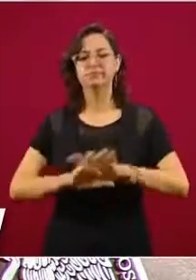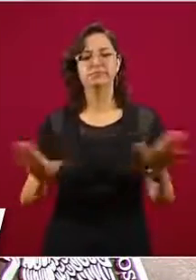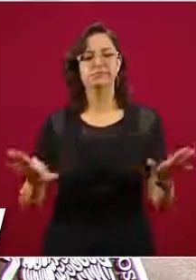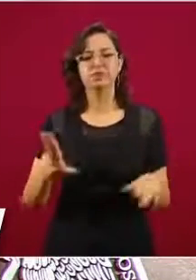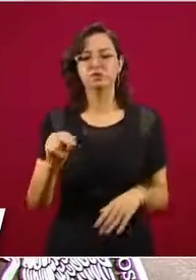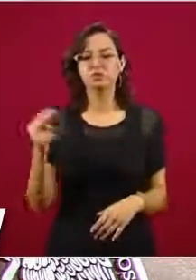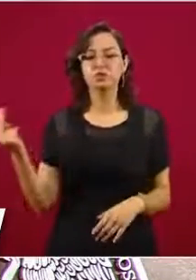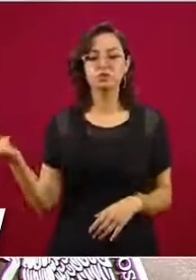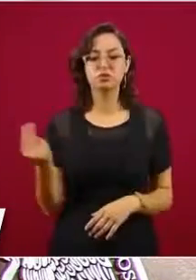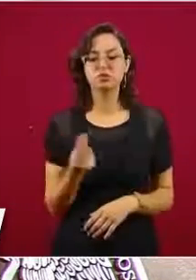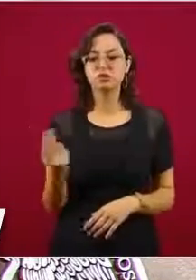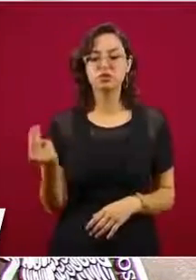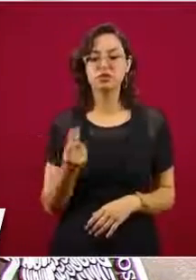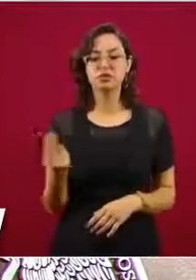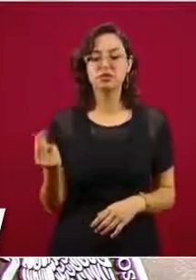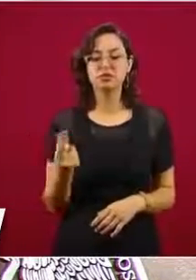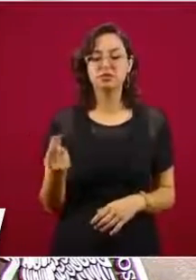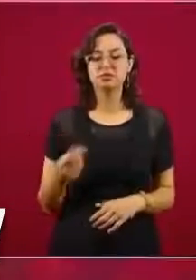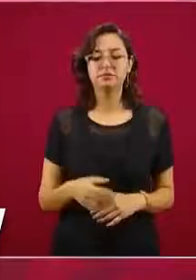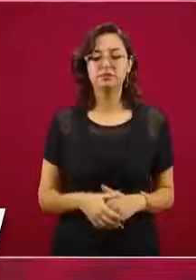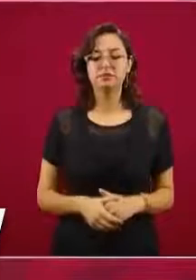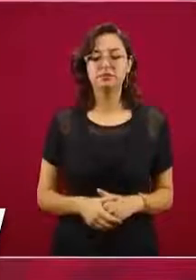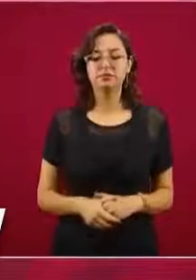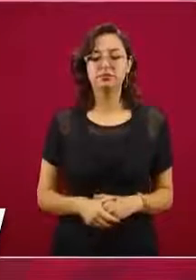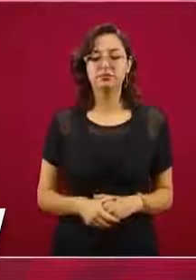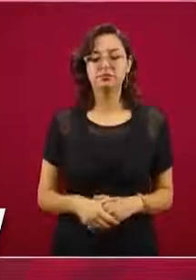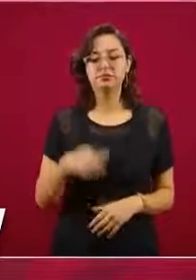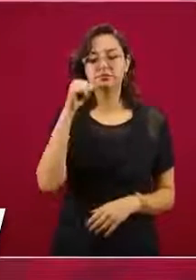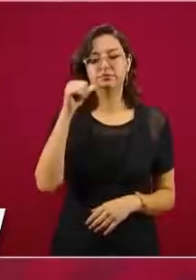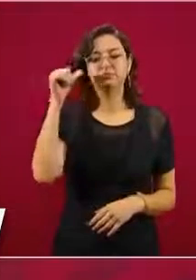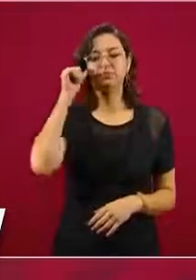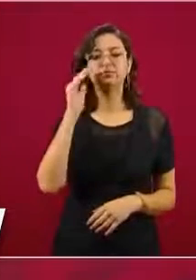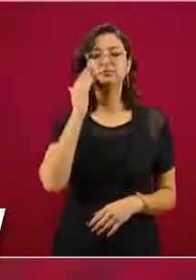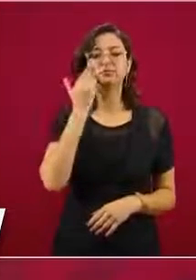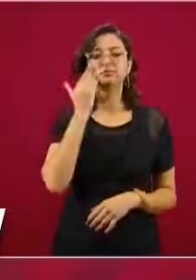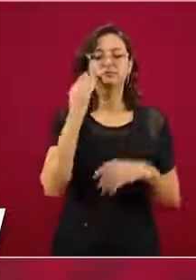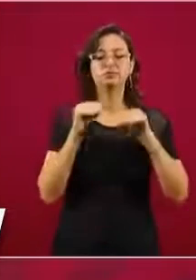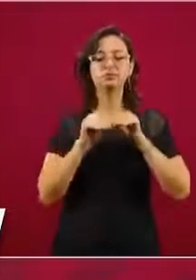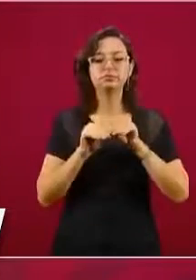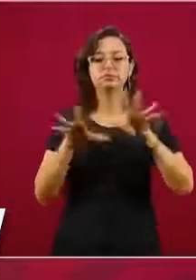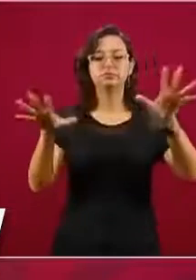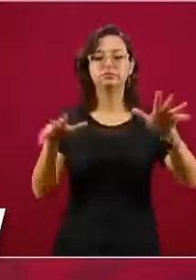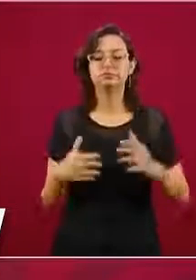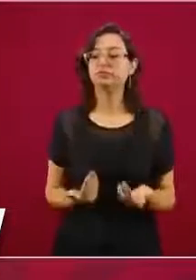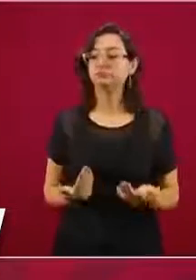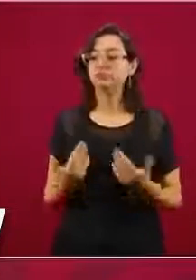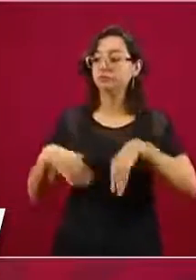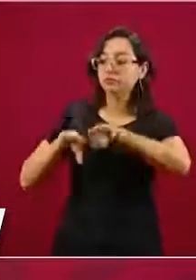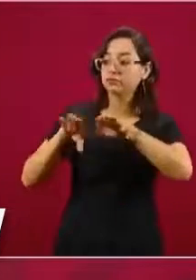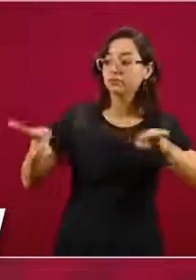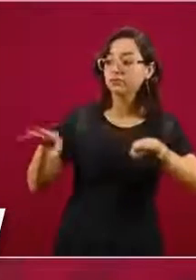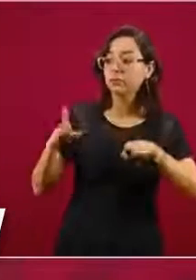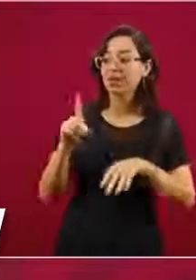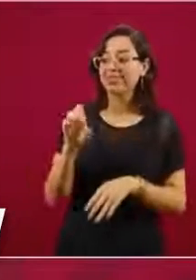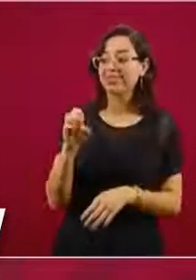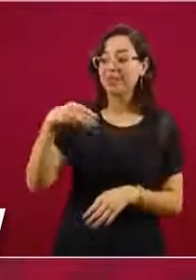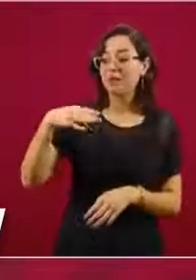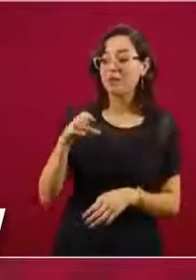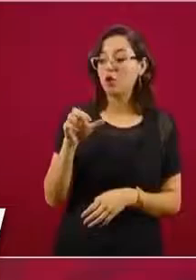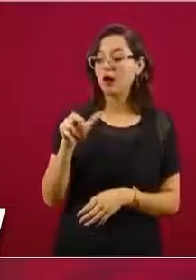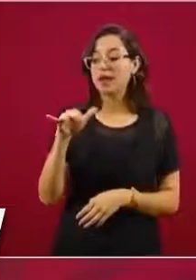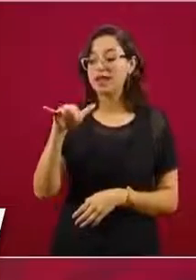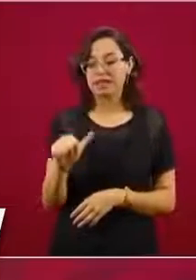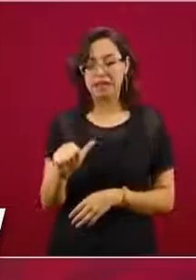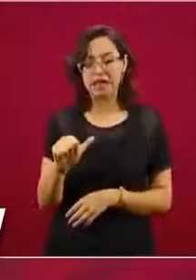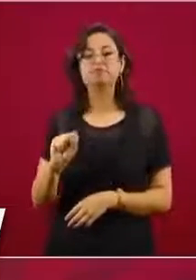Pero eso puse ayer en mi Face, democracia sí, autoritarismo no,